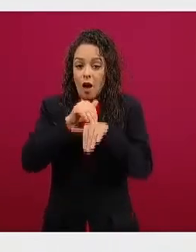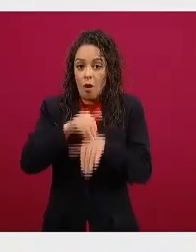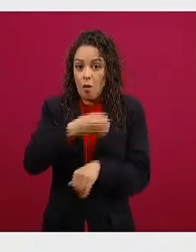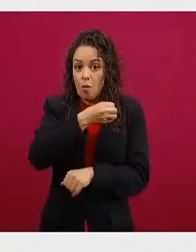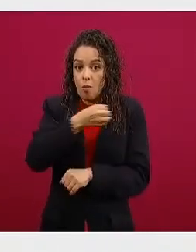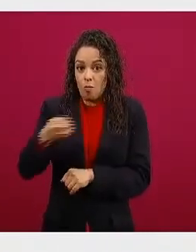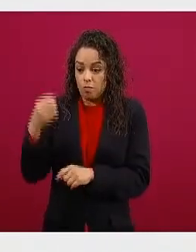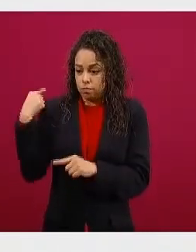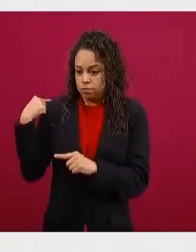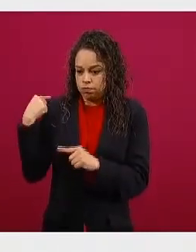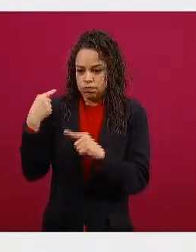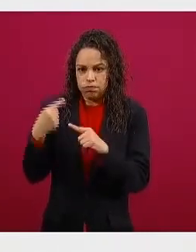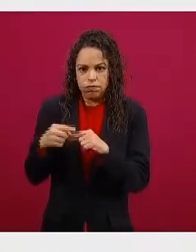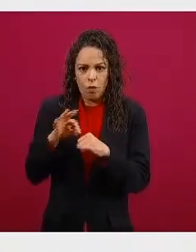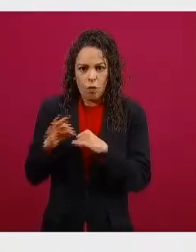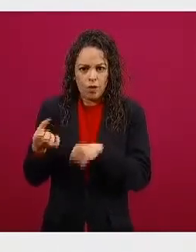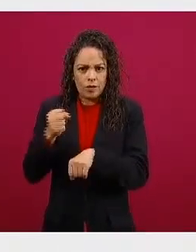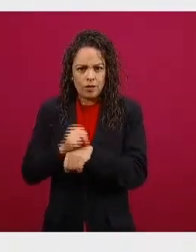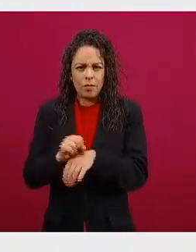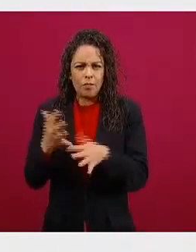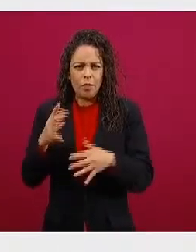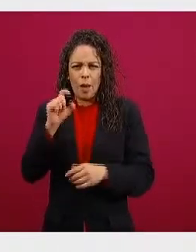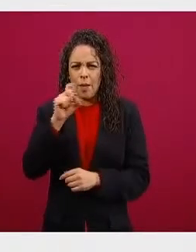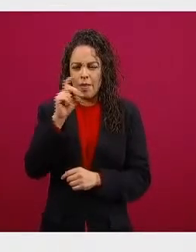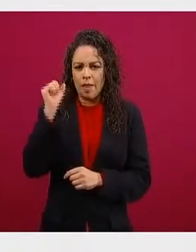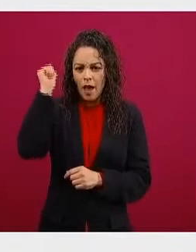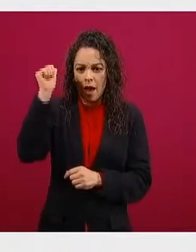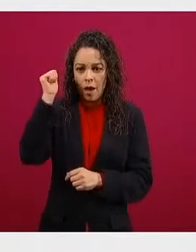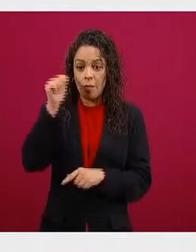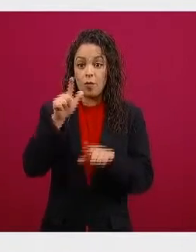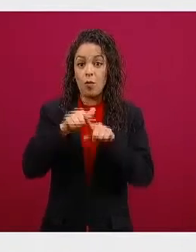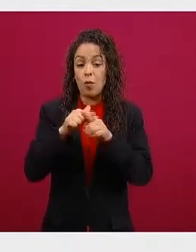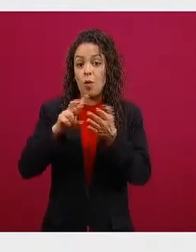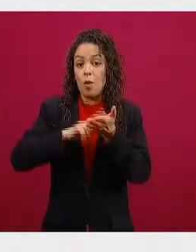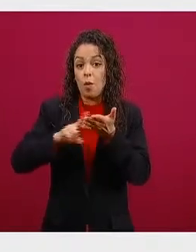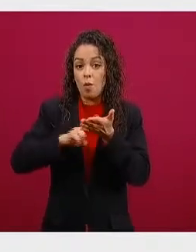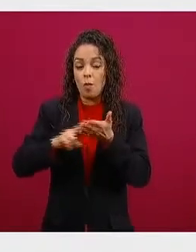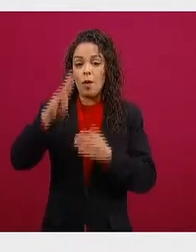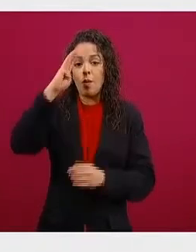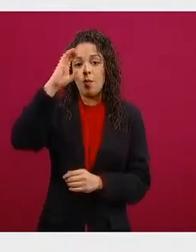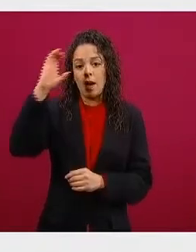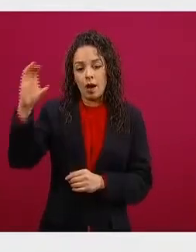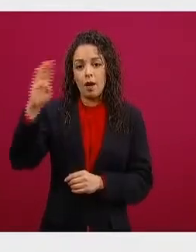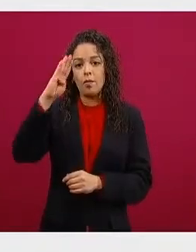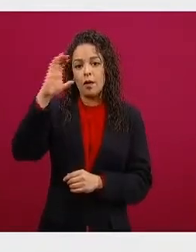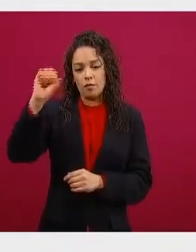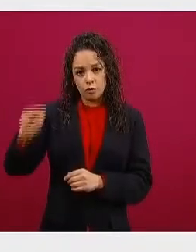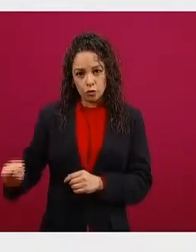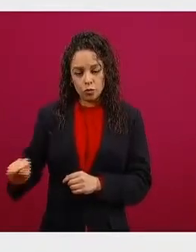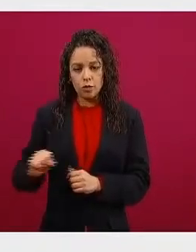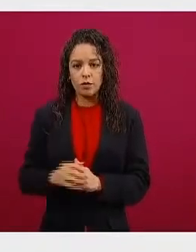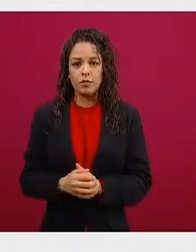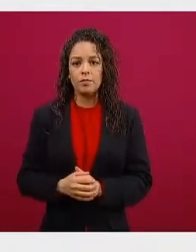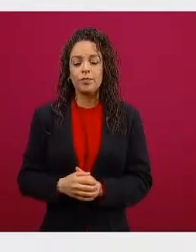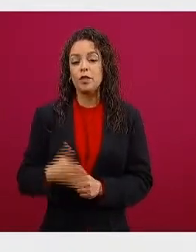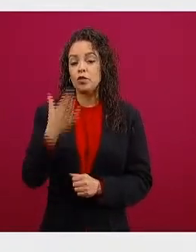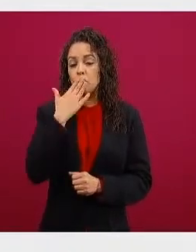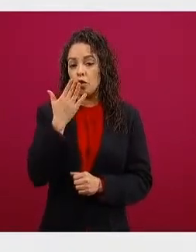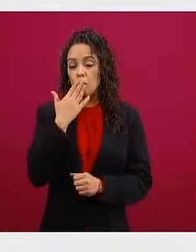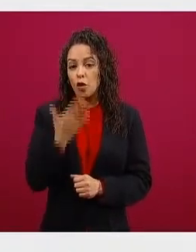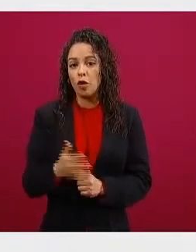del 20 de abril pues son los que están en verde que es Baja California Baja California Sur Sonora